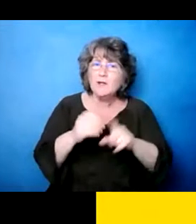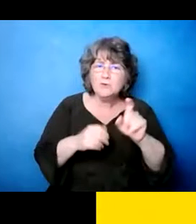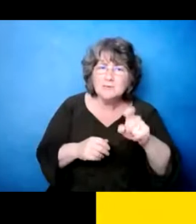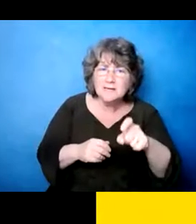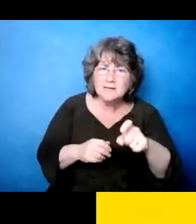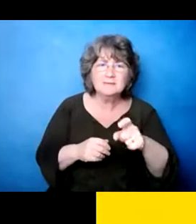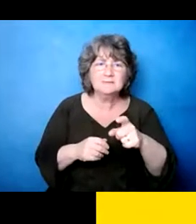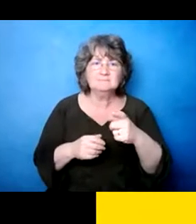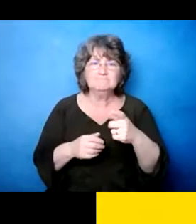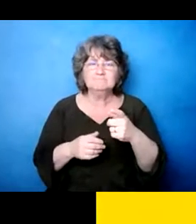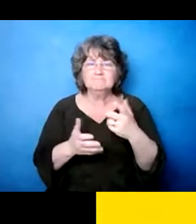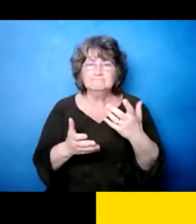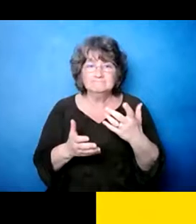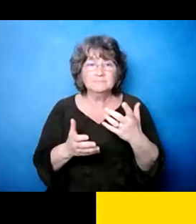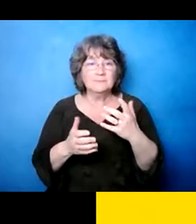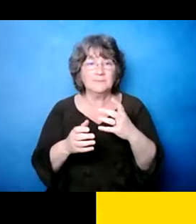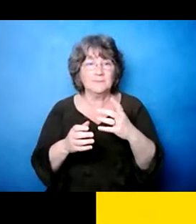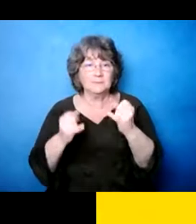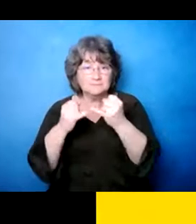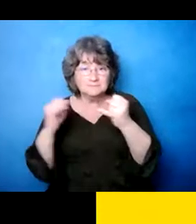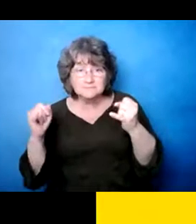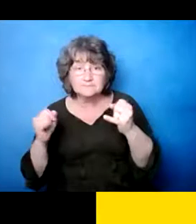necesidades y cuáles eran sus ideas.